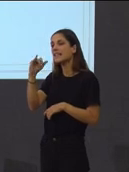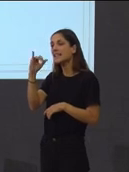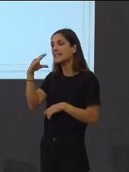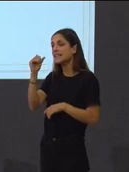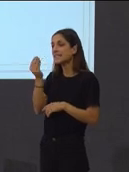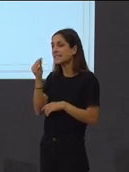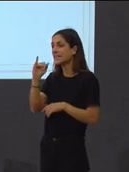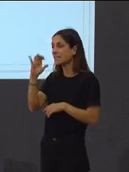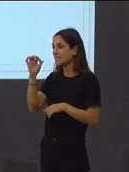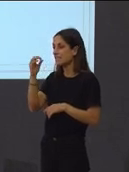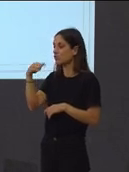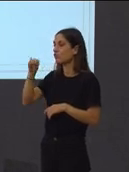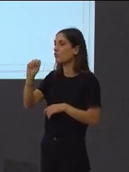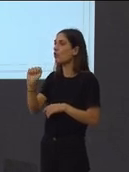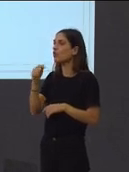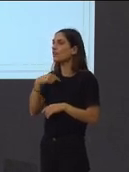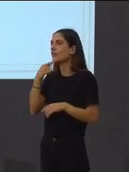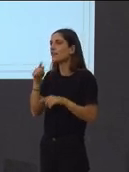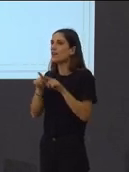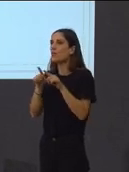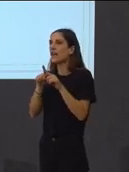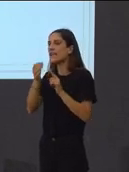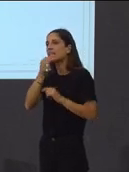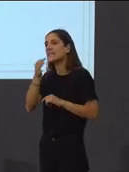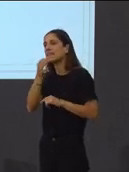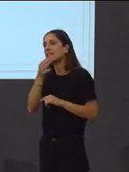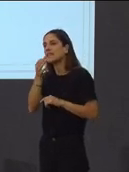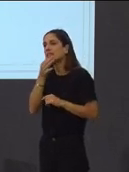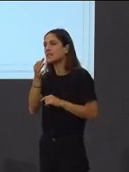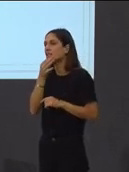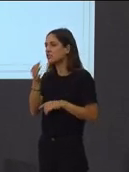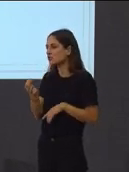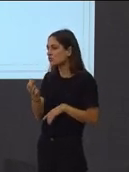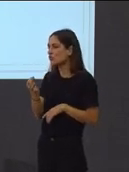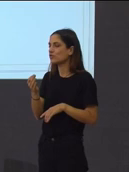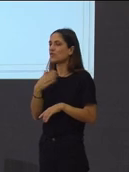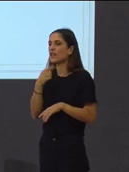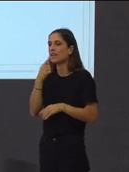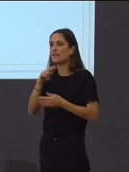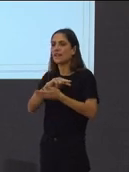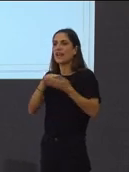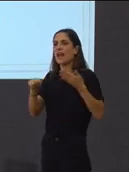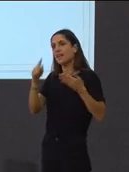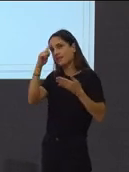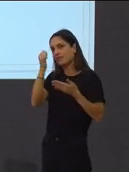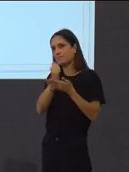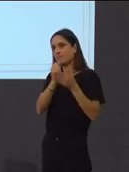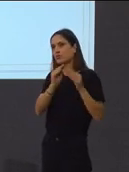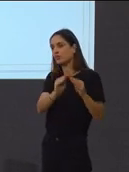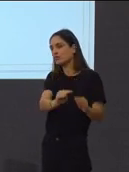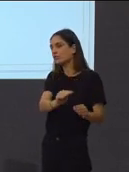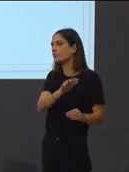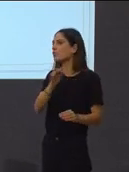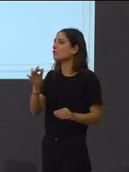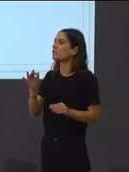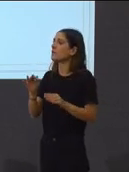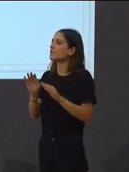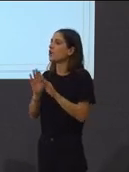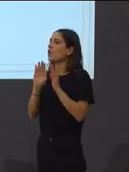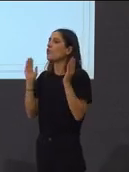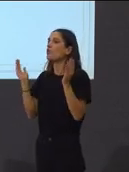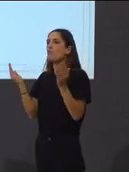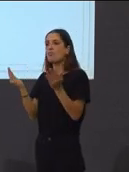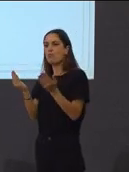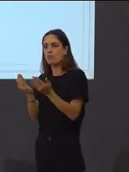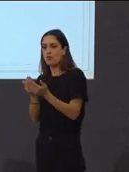básicamente que nos define, o que define a Galicia como unha arcadia, básicamente como final do mundo conhecido